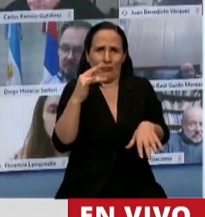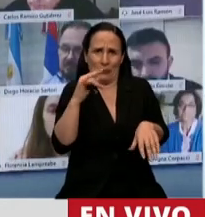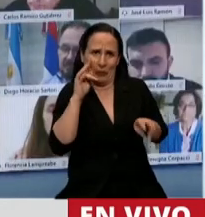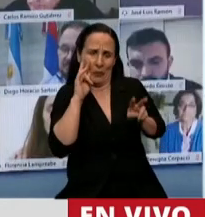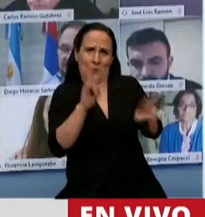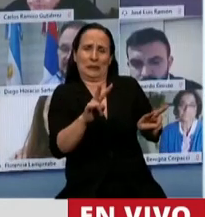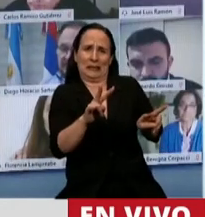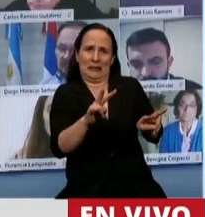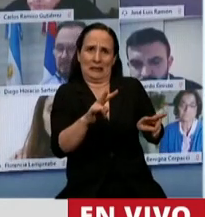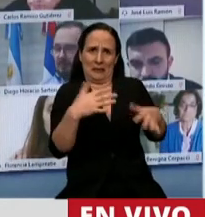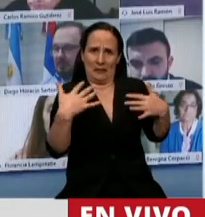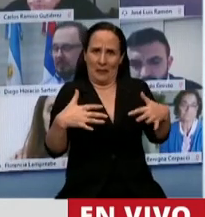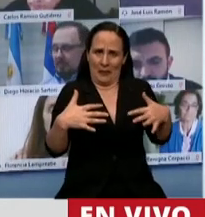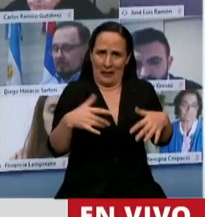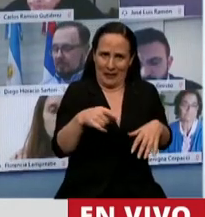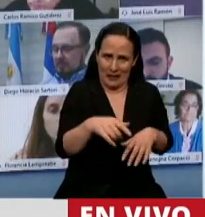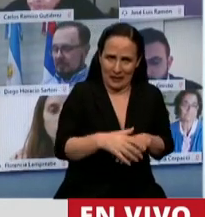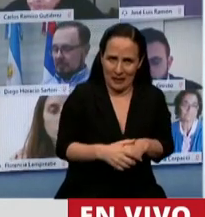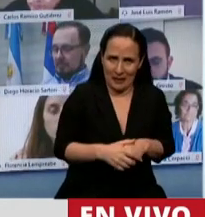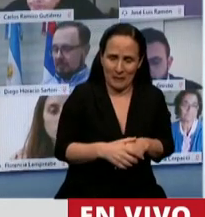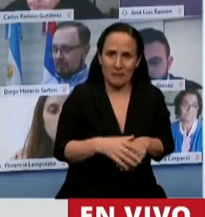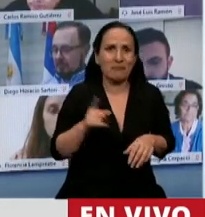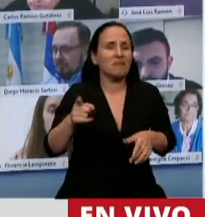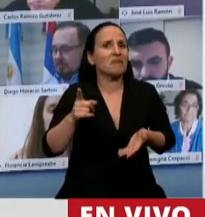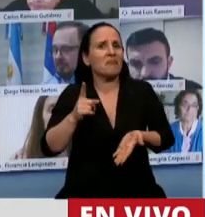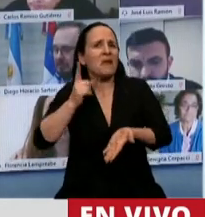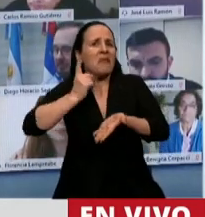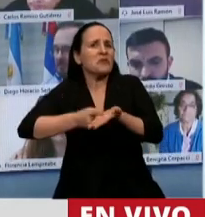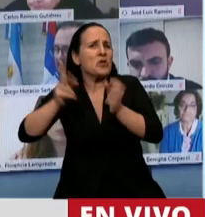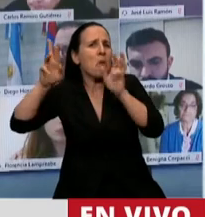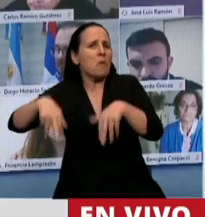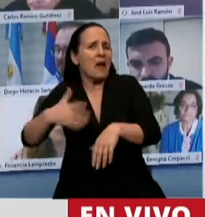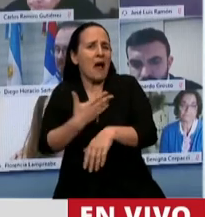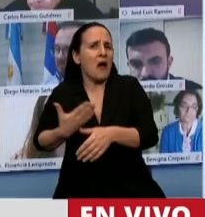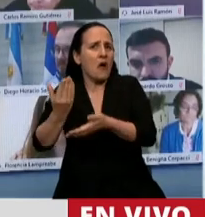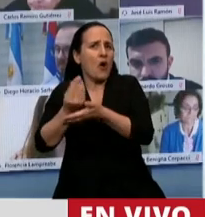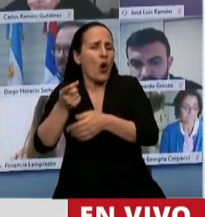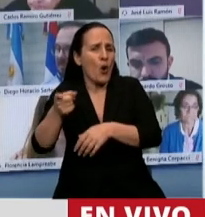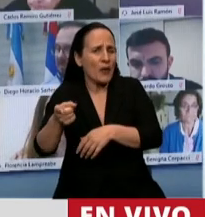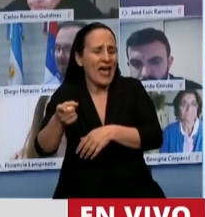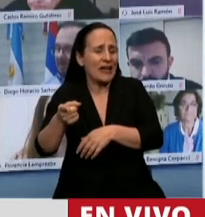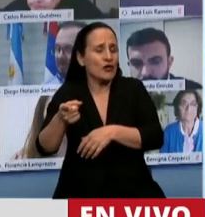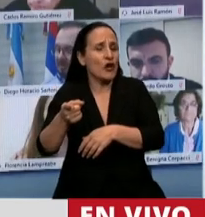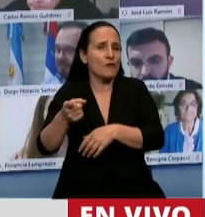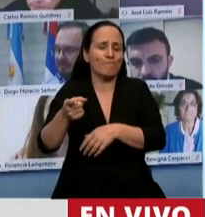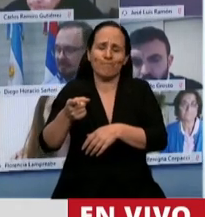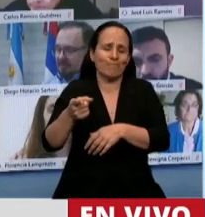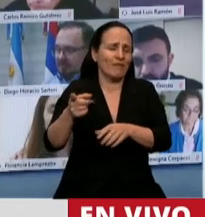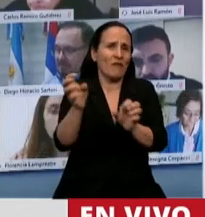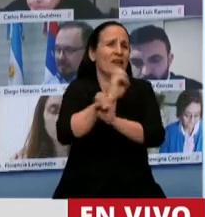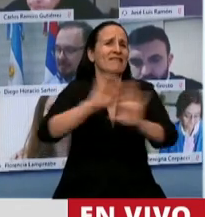y observamos que los resultados de las medidas adoptadas por el gobierno han sido